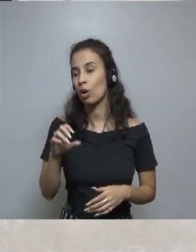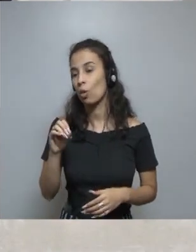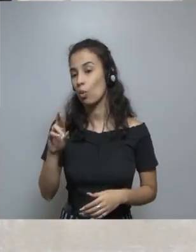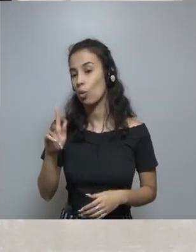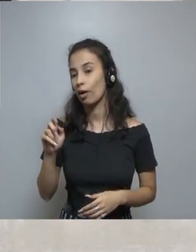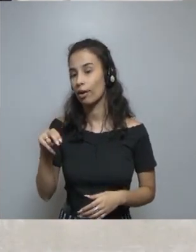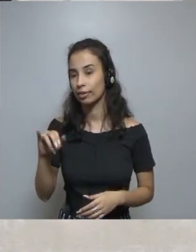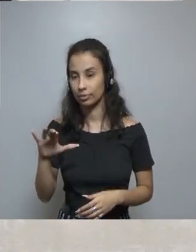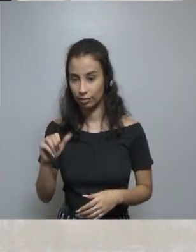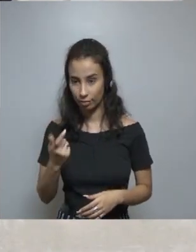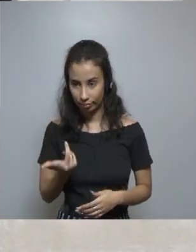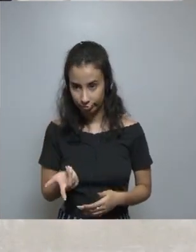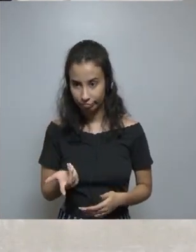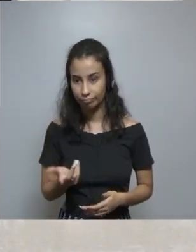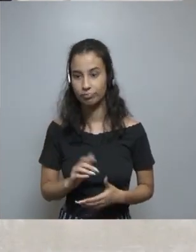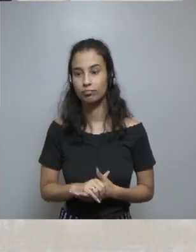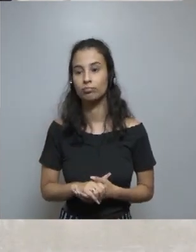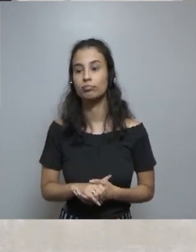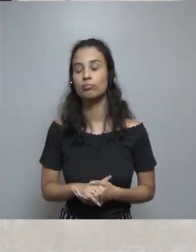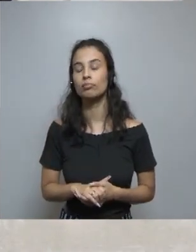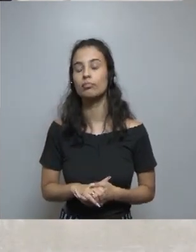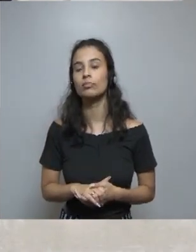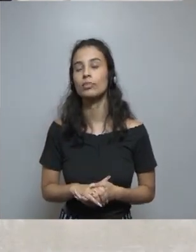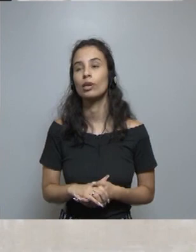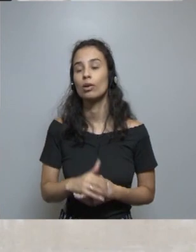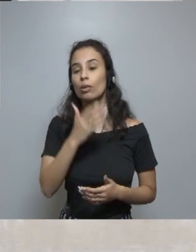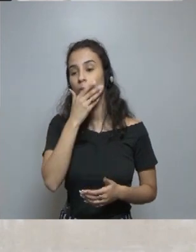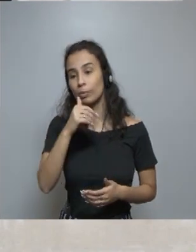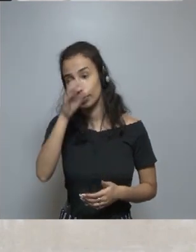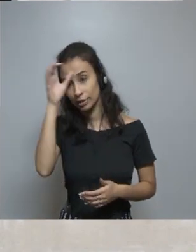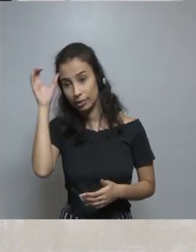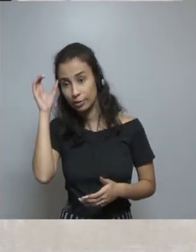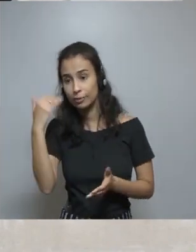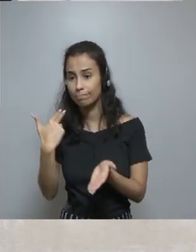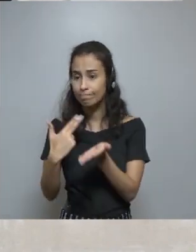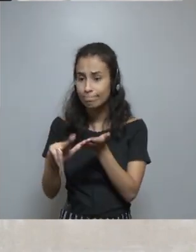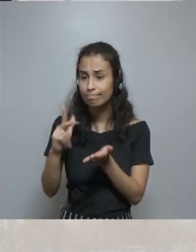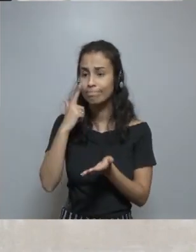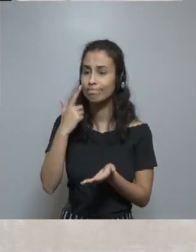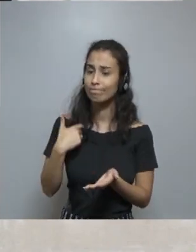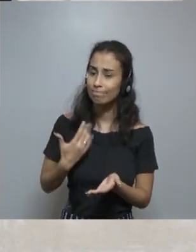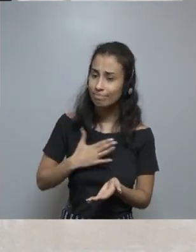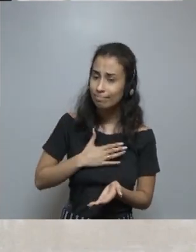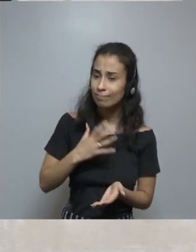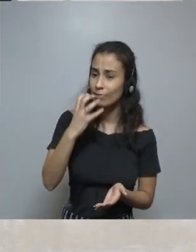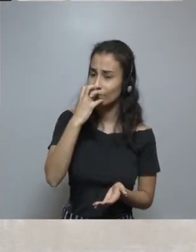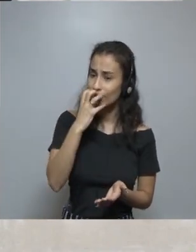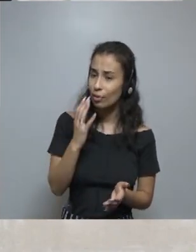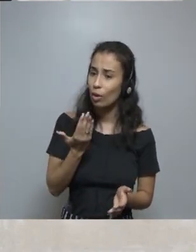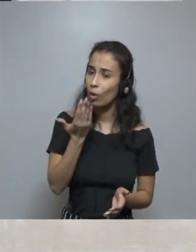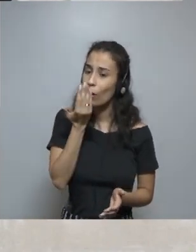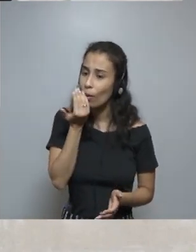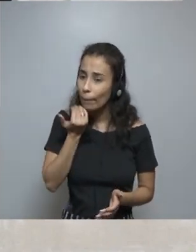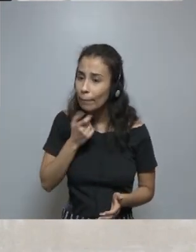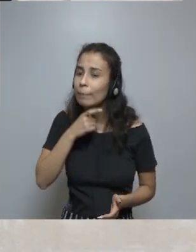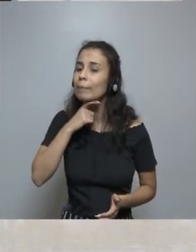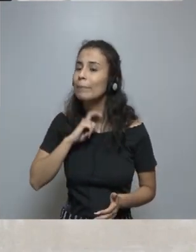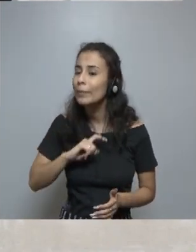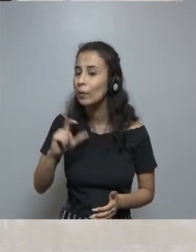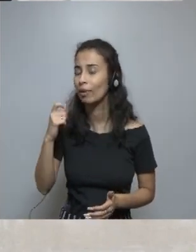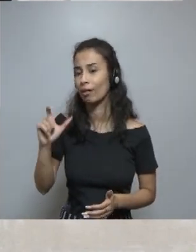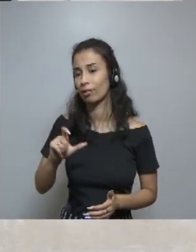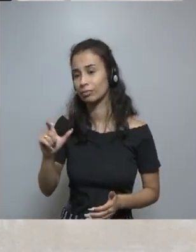absolutamente orgánico cuando un cliente entró en contacto diciendo que su perro había comido su tarjeta, entonces